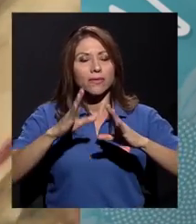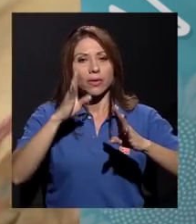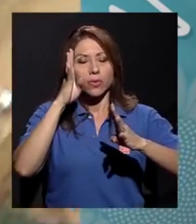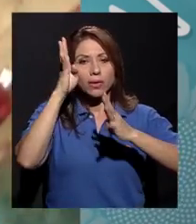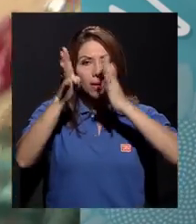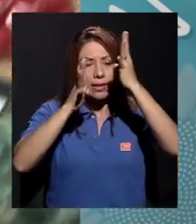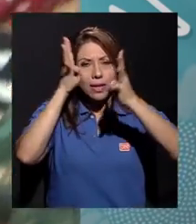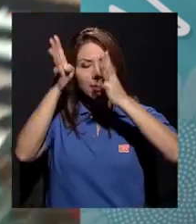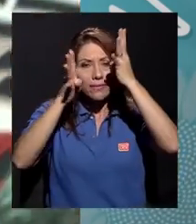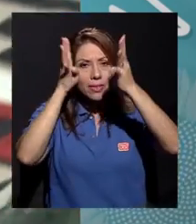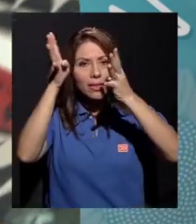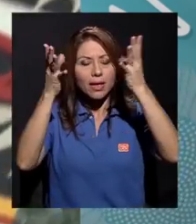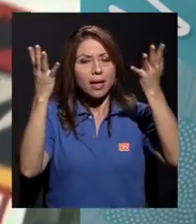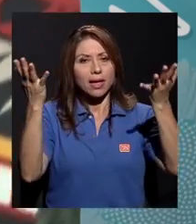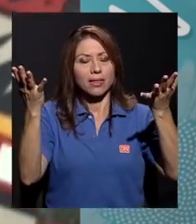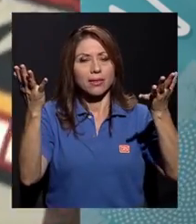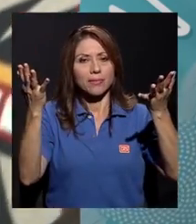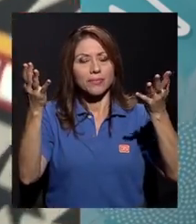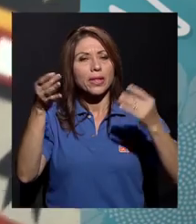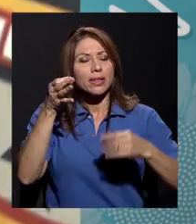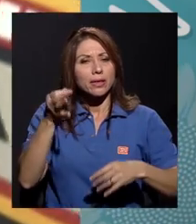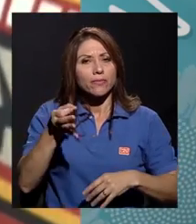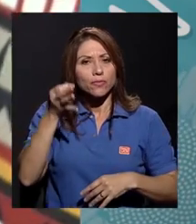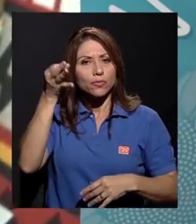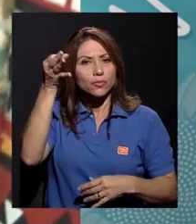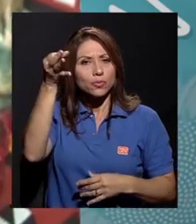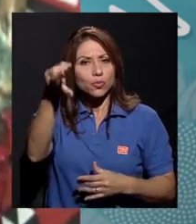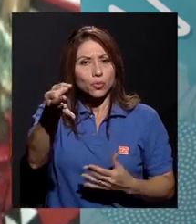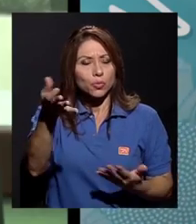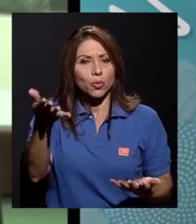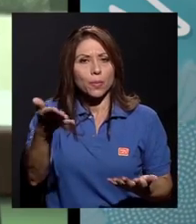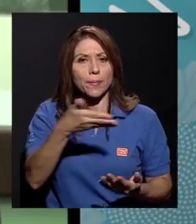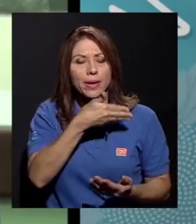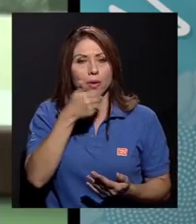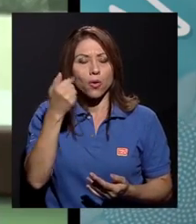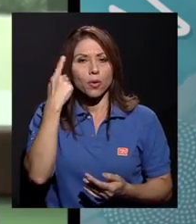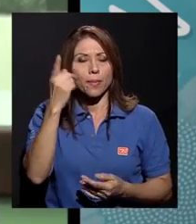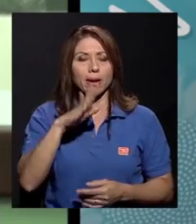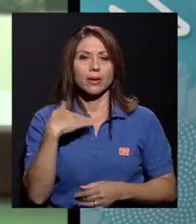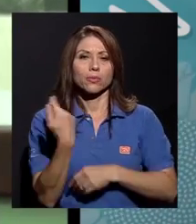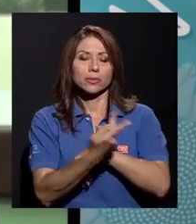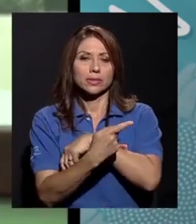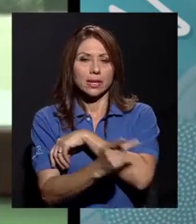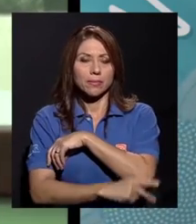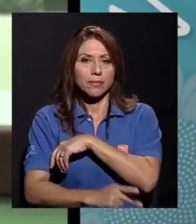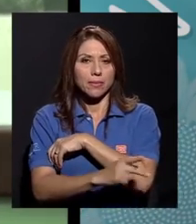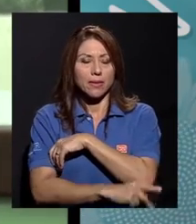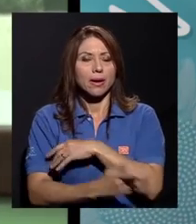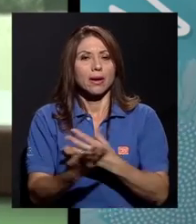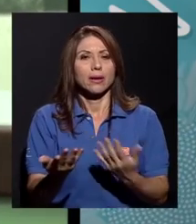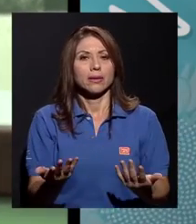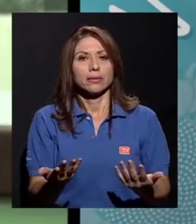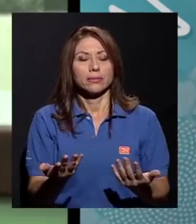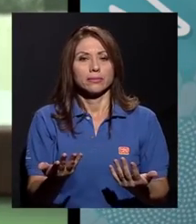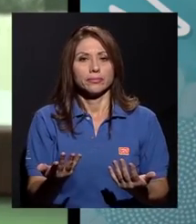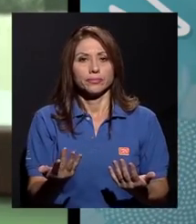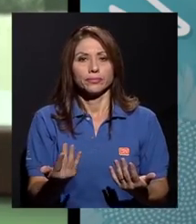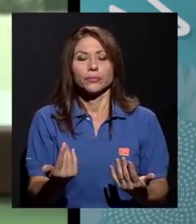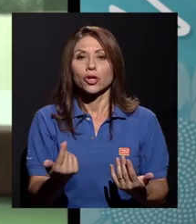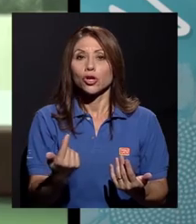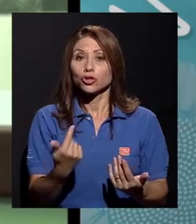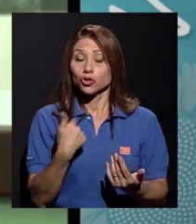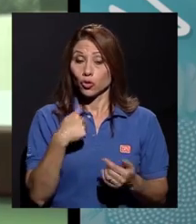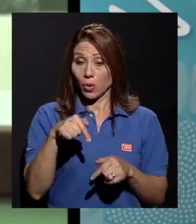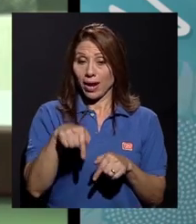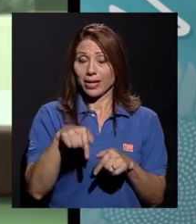del futuro mejor para nuestra patria. Yo hice